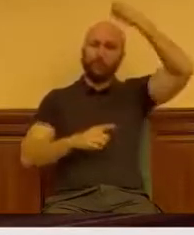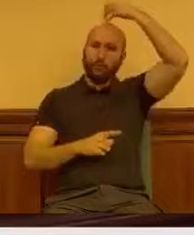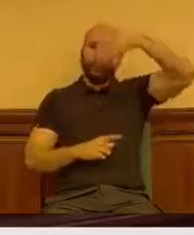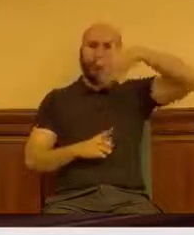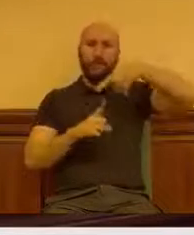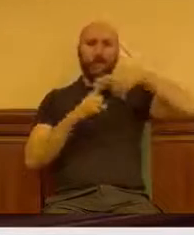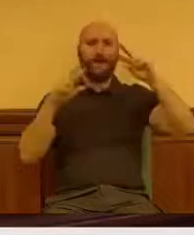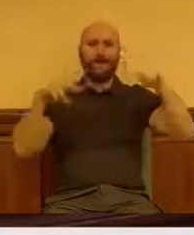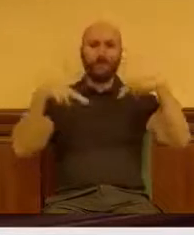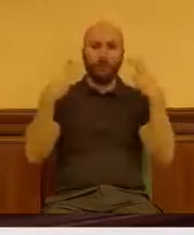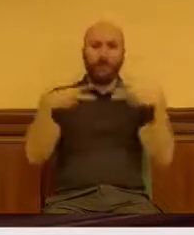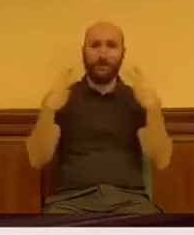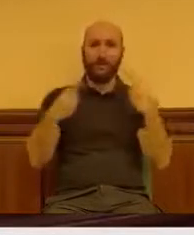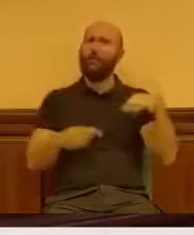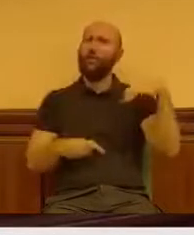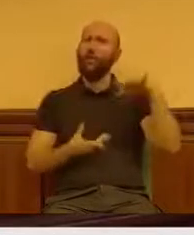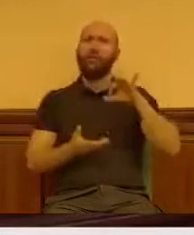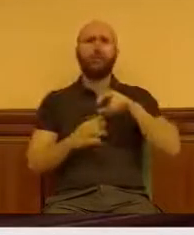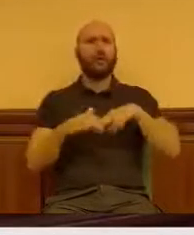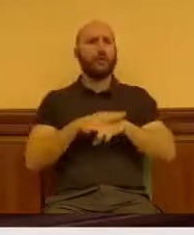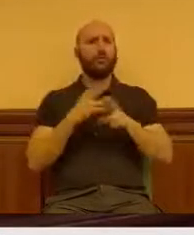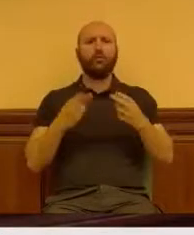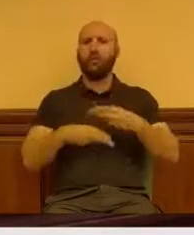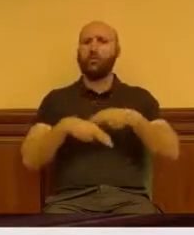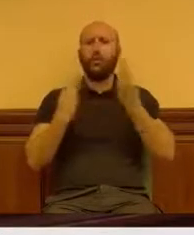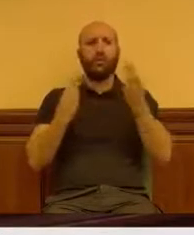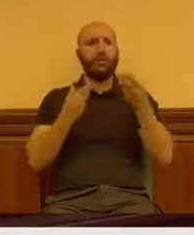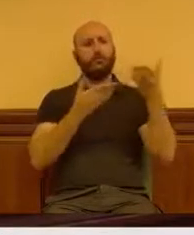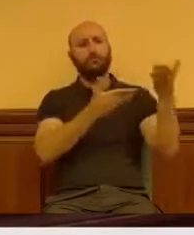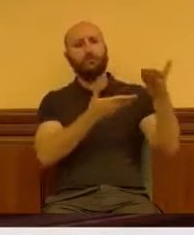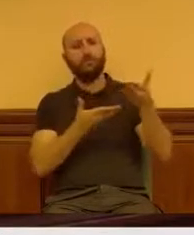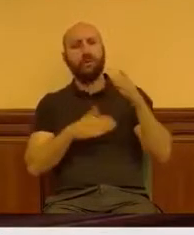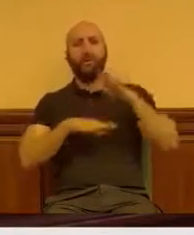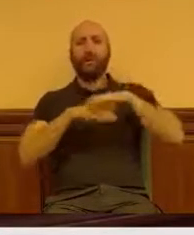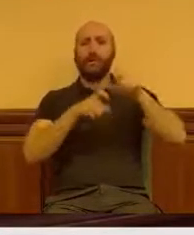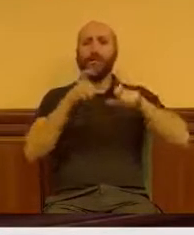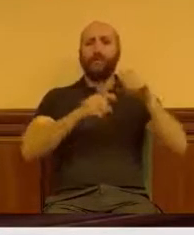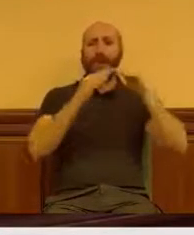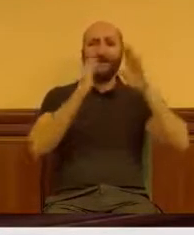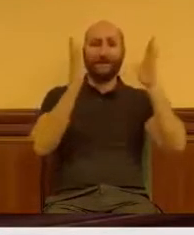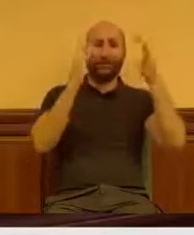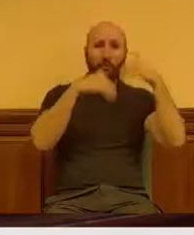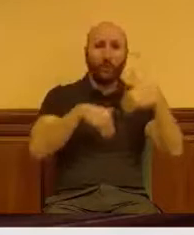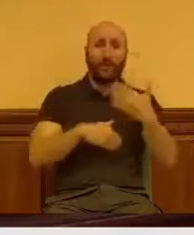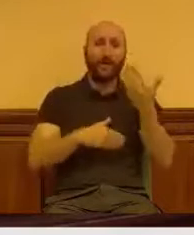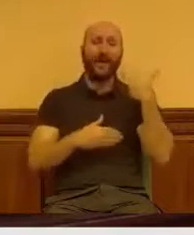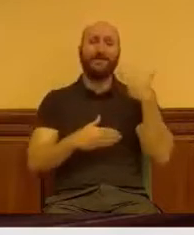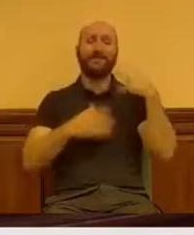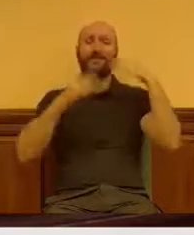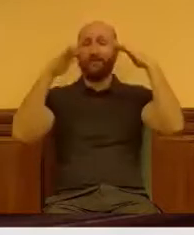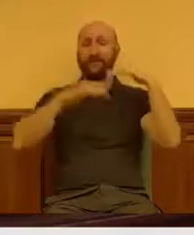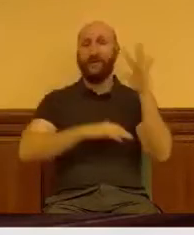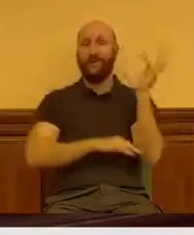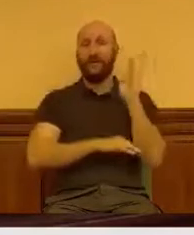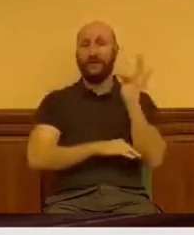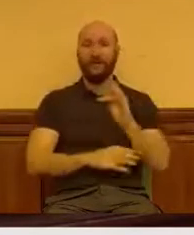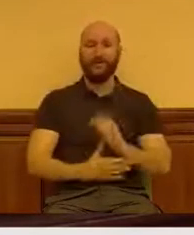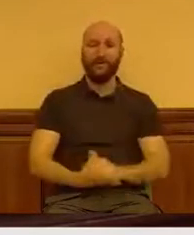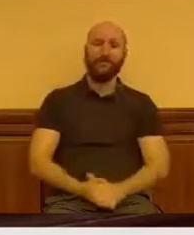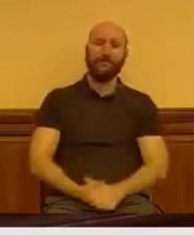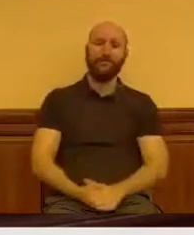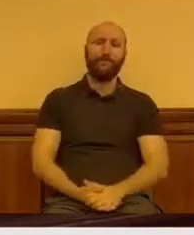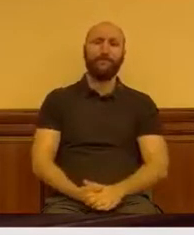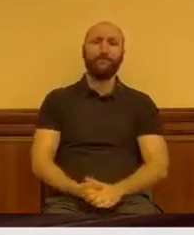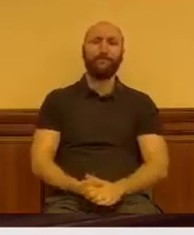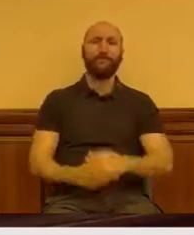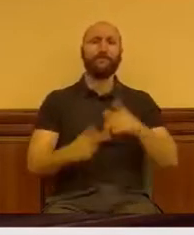único recurso público que ha estado a disposición de las personas sin hogar en la pasada borrasca filomena. Además, pusimos en marcha el